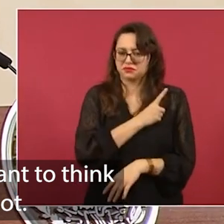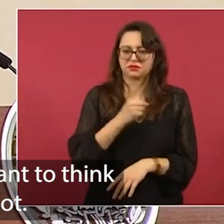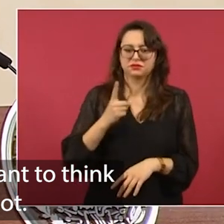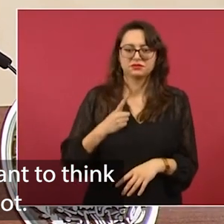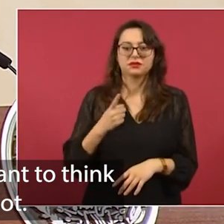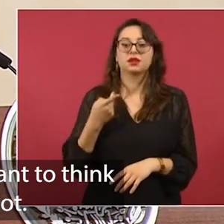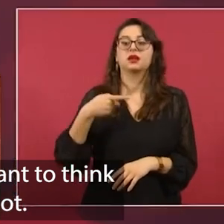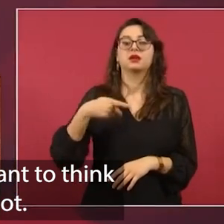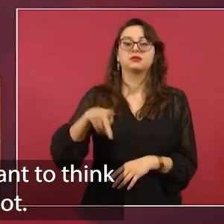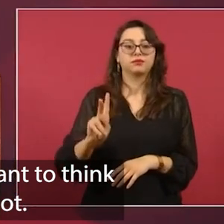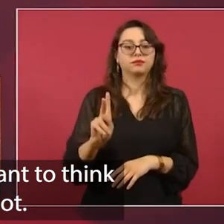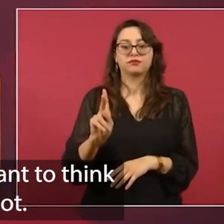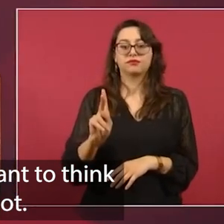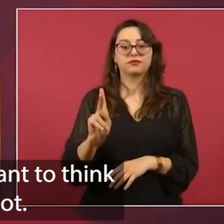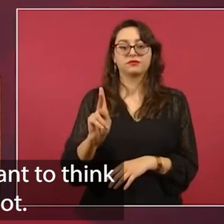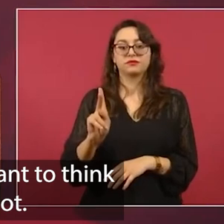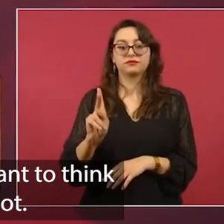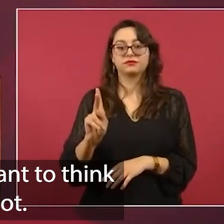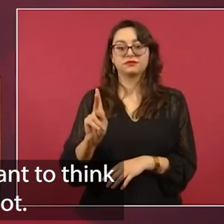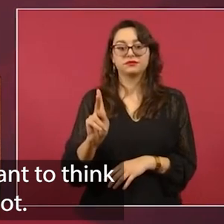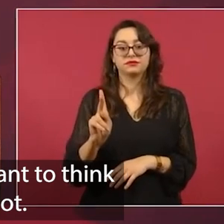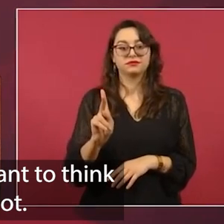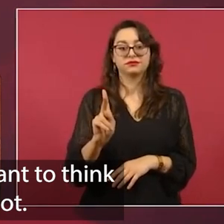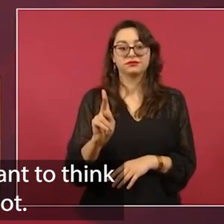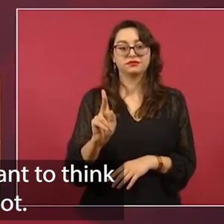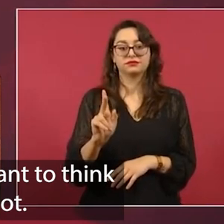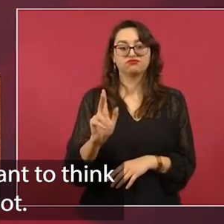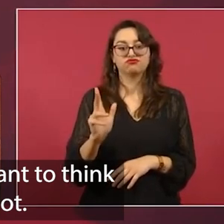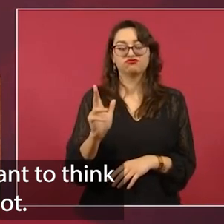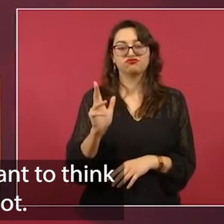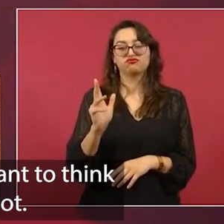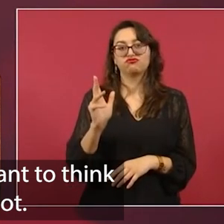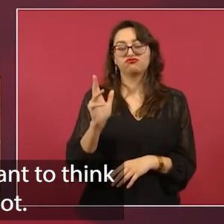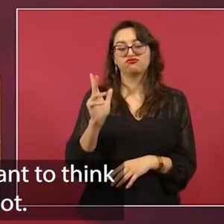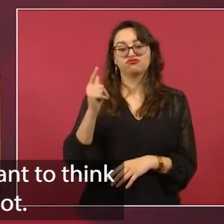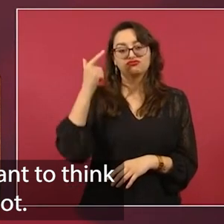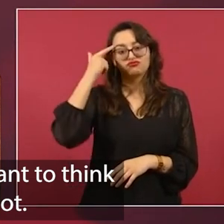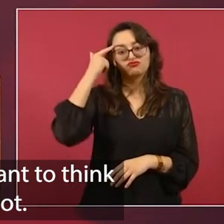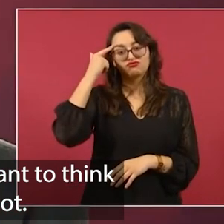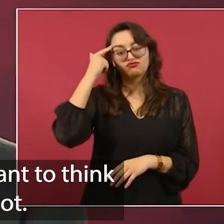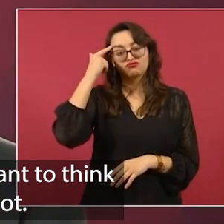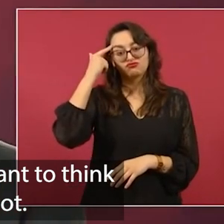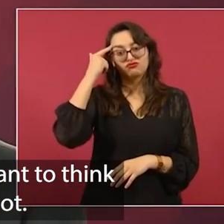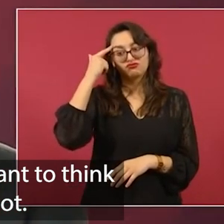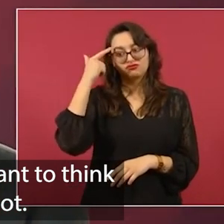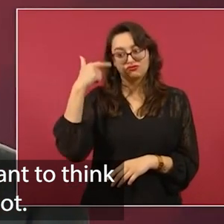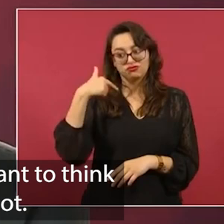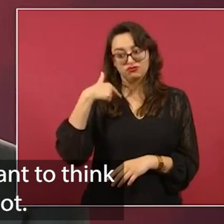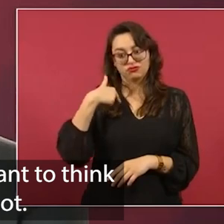Pero yo no quiero pensar como